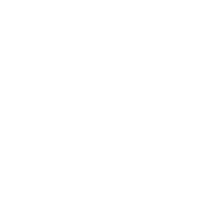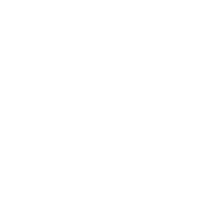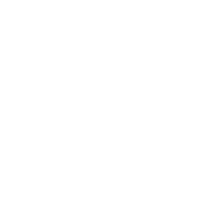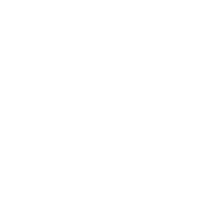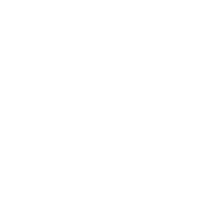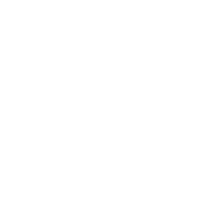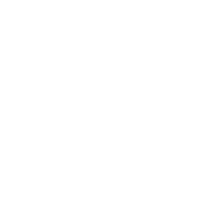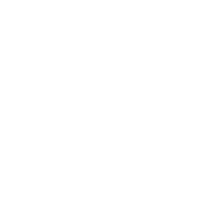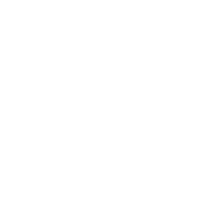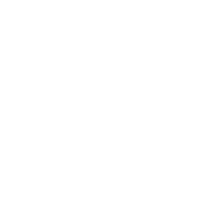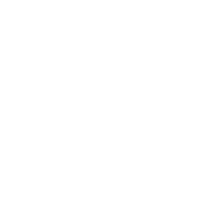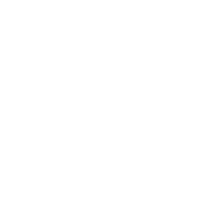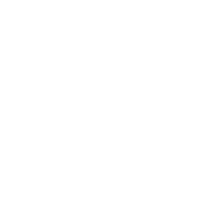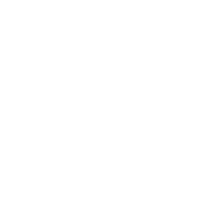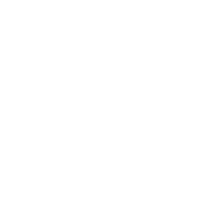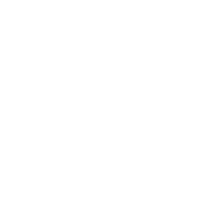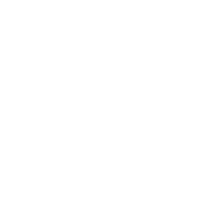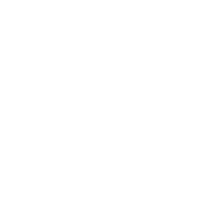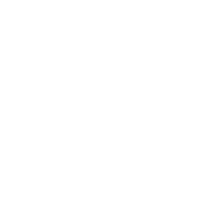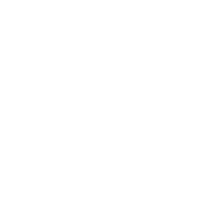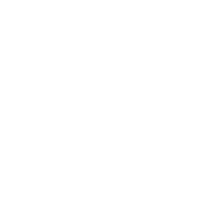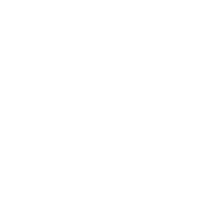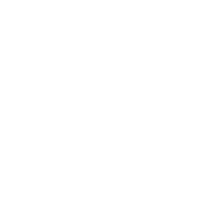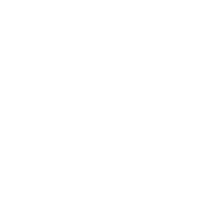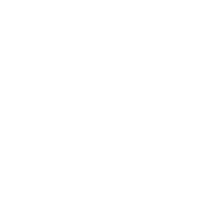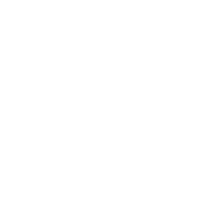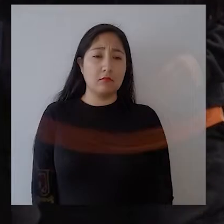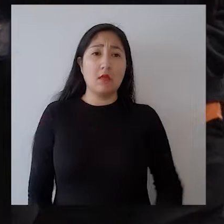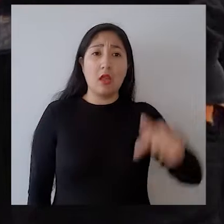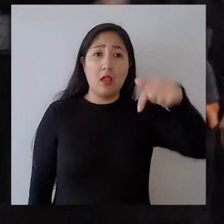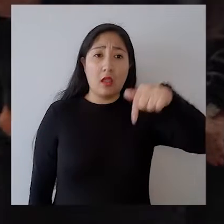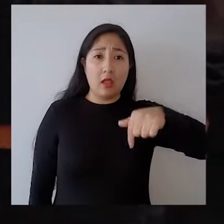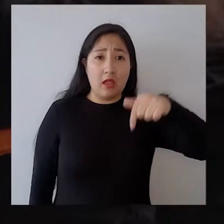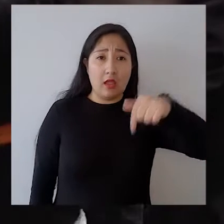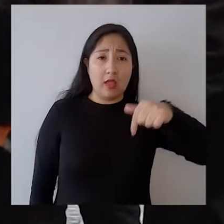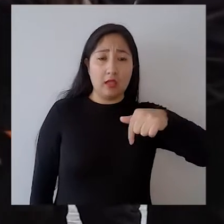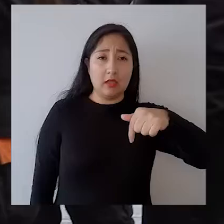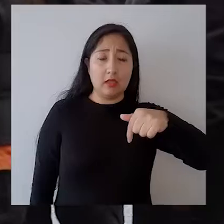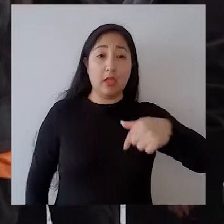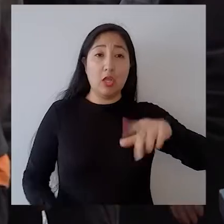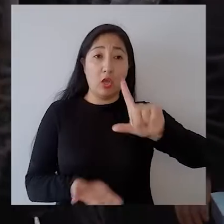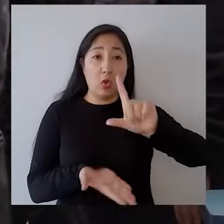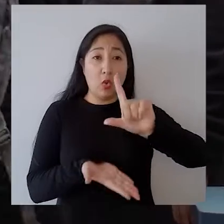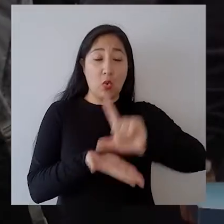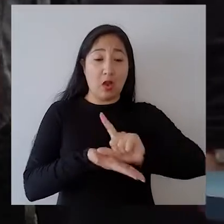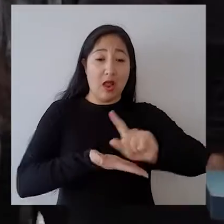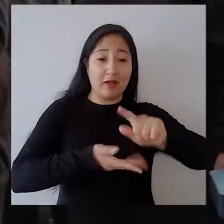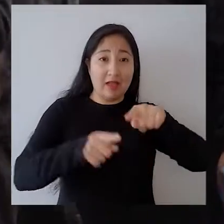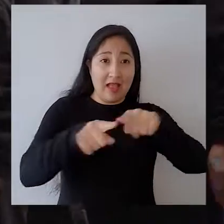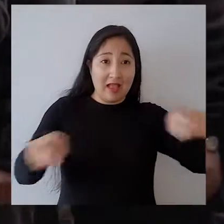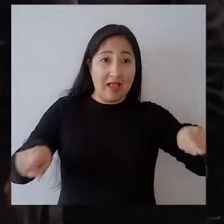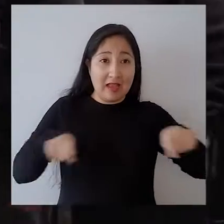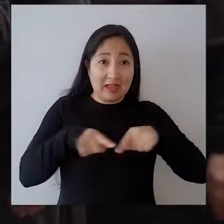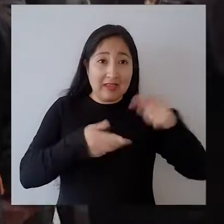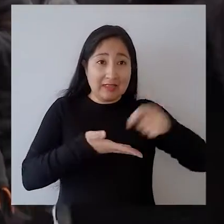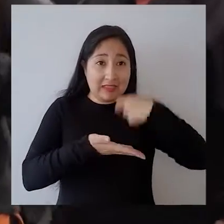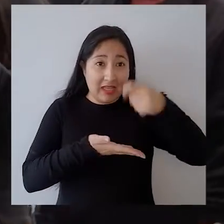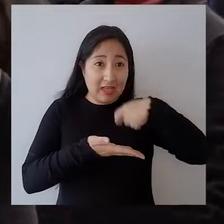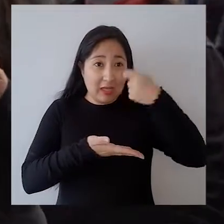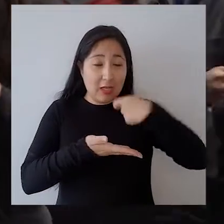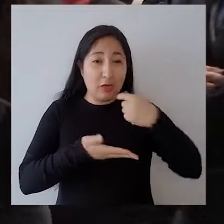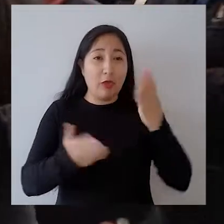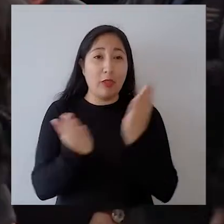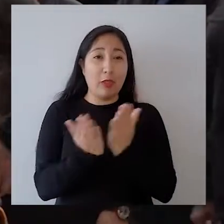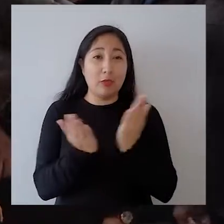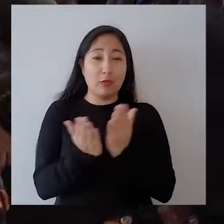¿Qué es Bueno, acá en el Casino de Estudiantes de la Escuela de Arte y